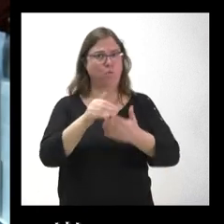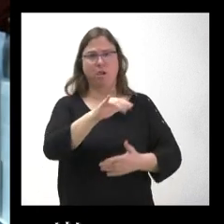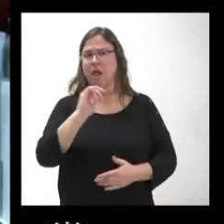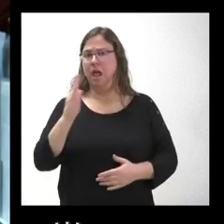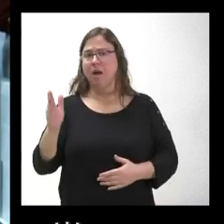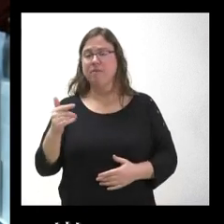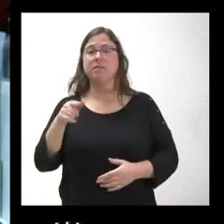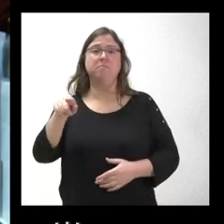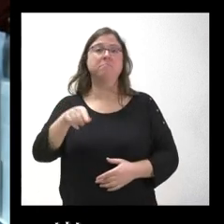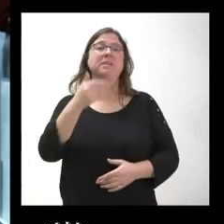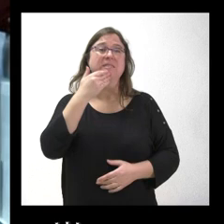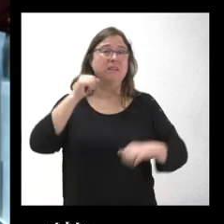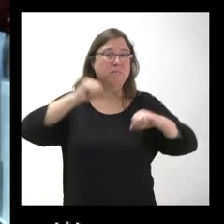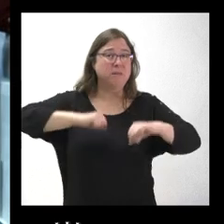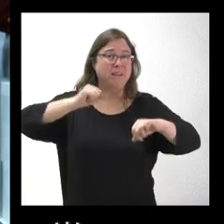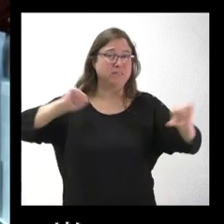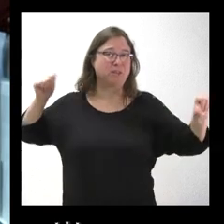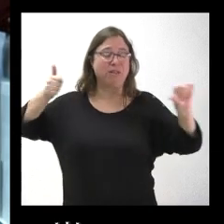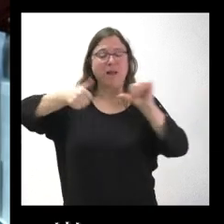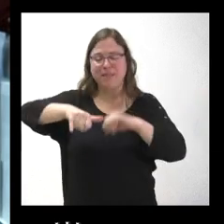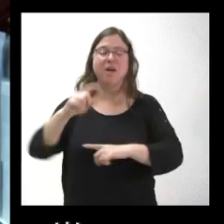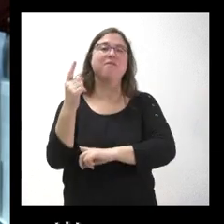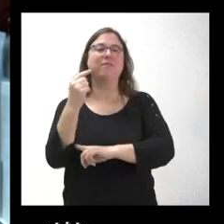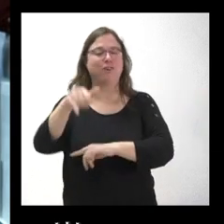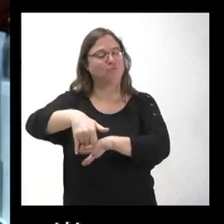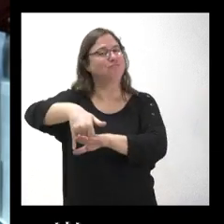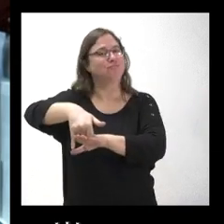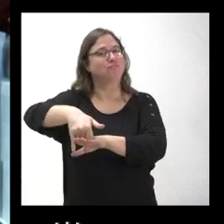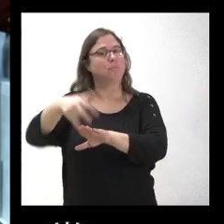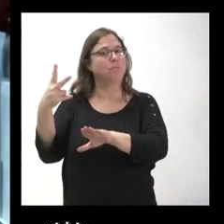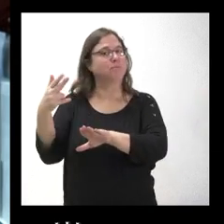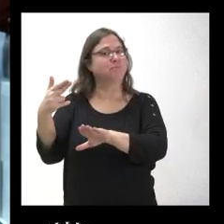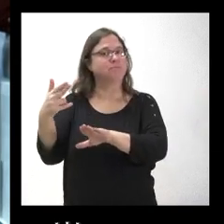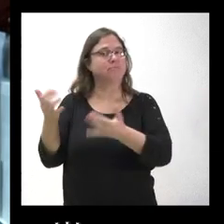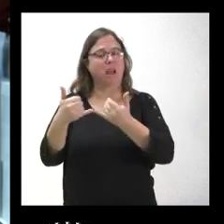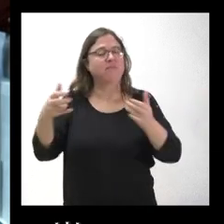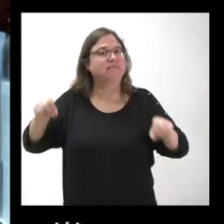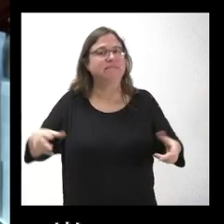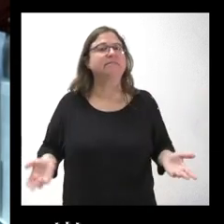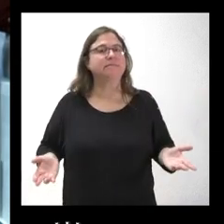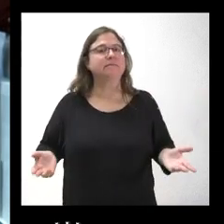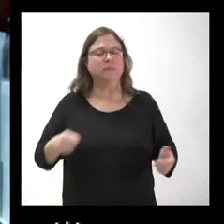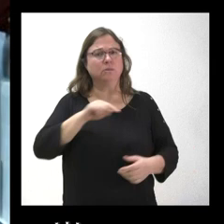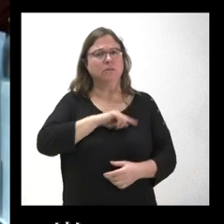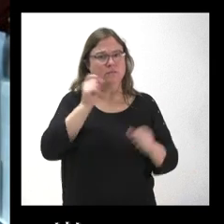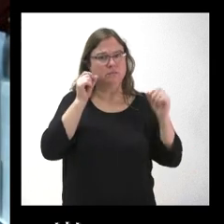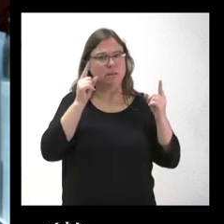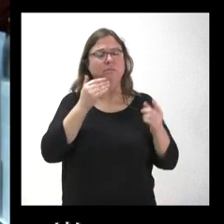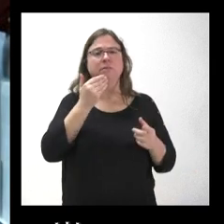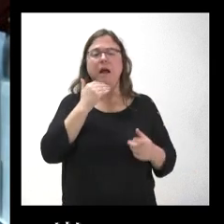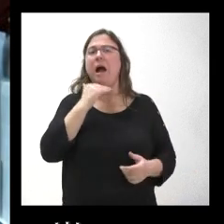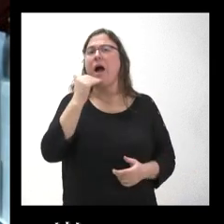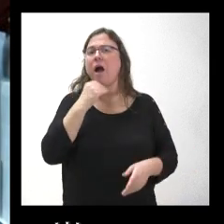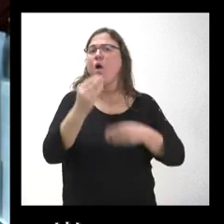mayor, sobre todo, que tiene el teléfono de toda la vida, se lo han cortado ya. No sé si es consciente de esta situación, si está haciendo